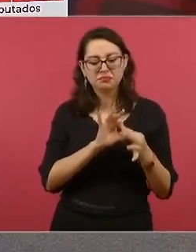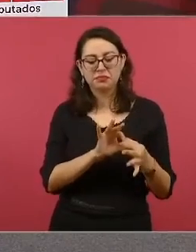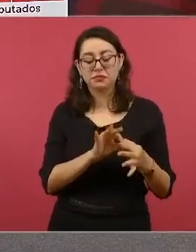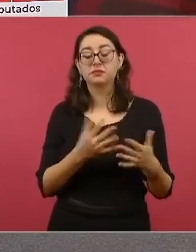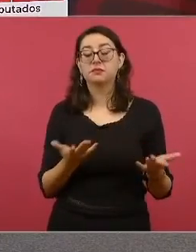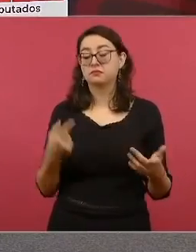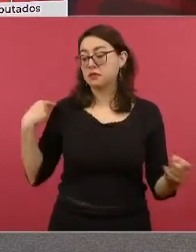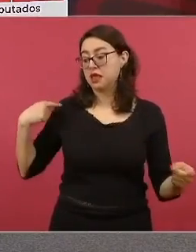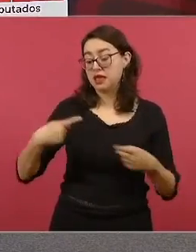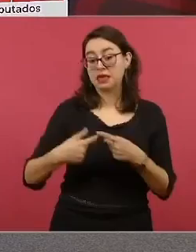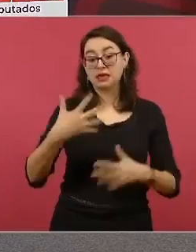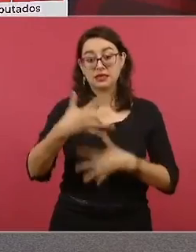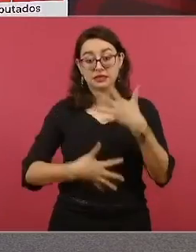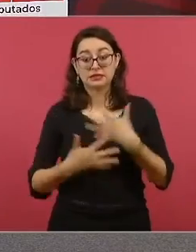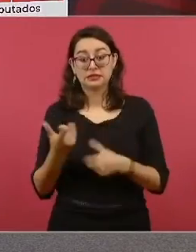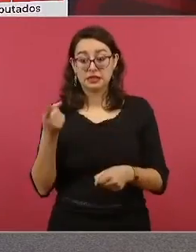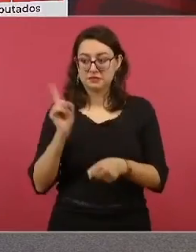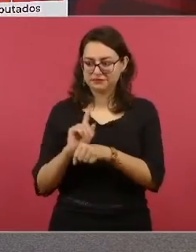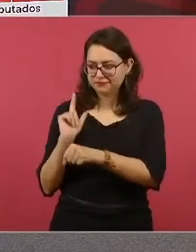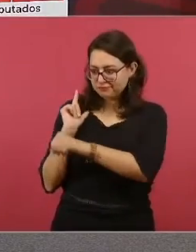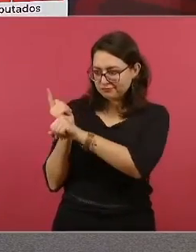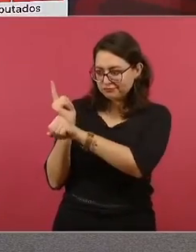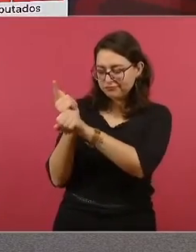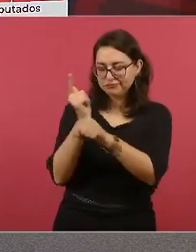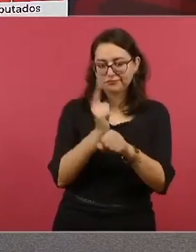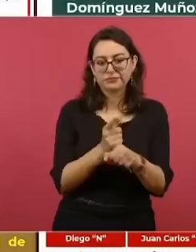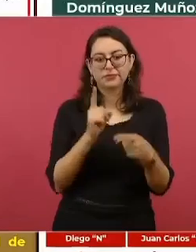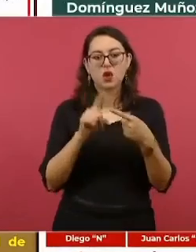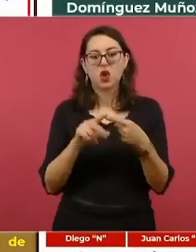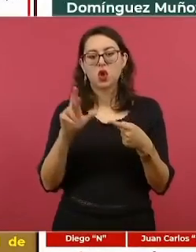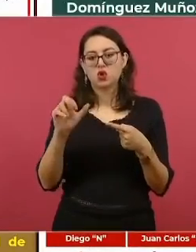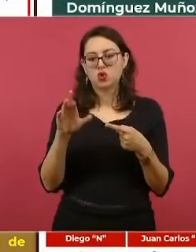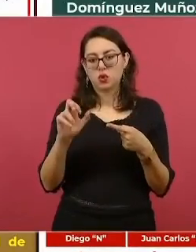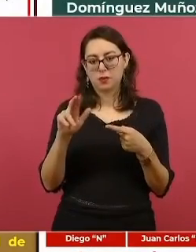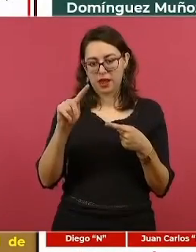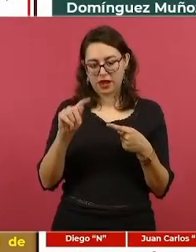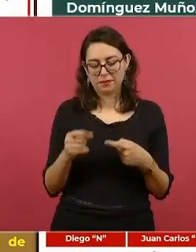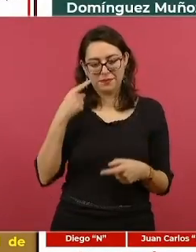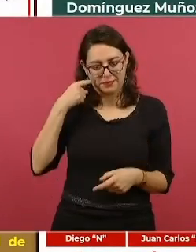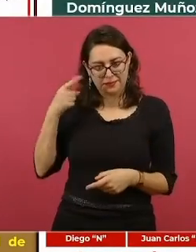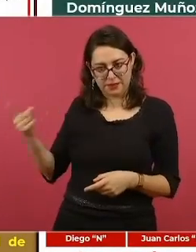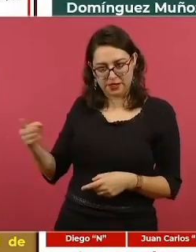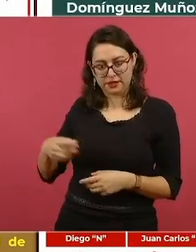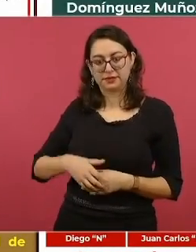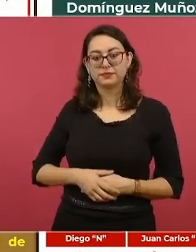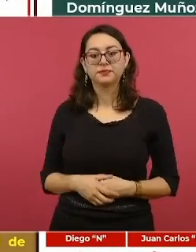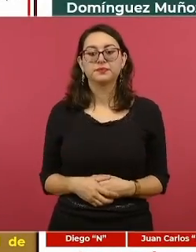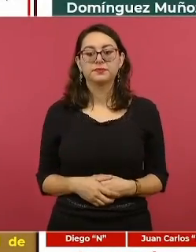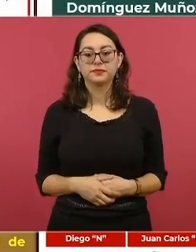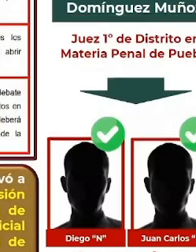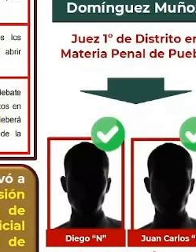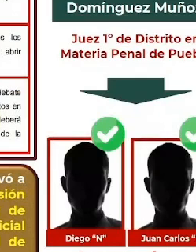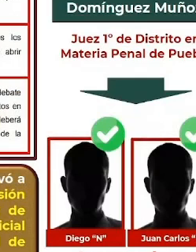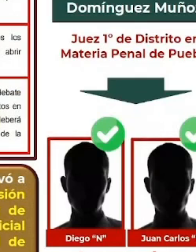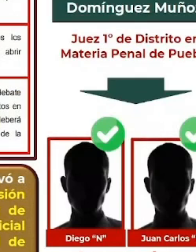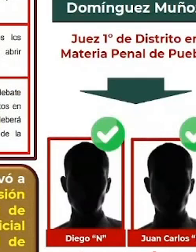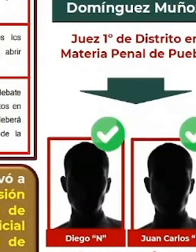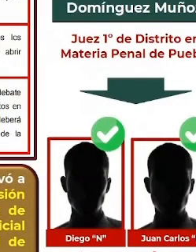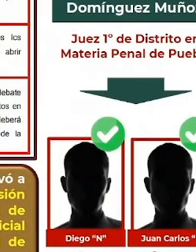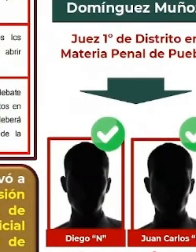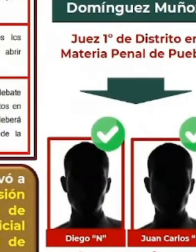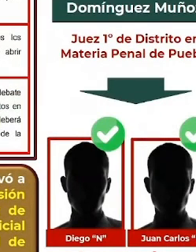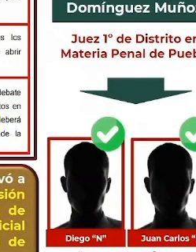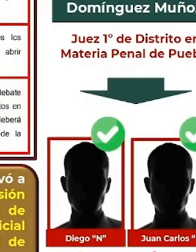tenemos los jueces Roberto Antonio Domínguez Muñoz y Javier Martínez Castillo, esto en Puebla,